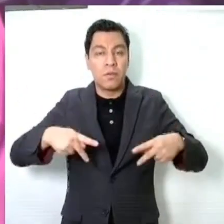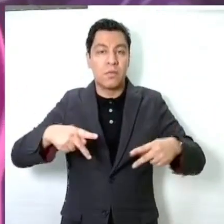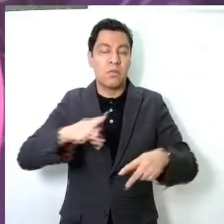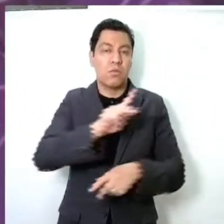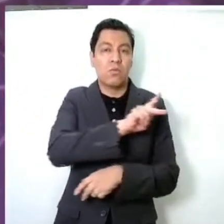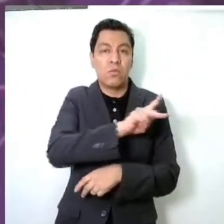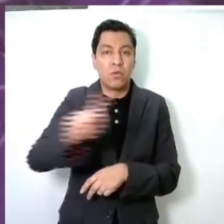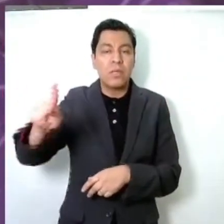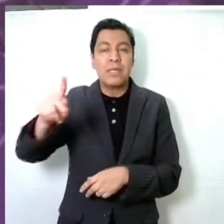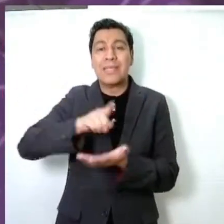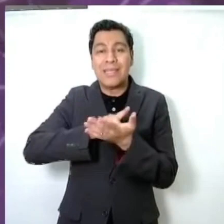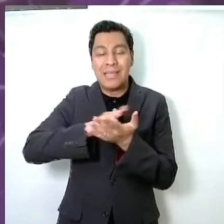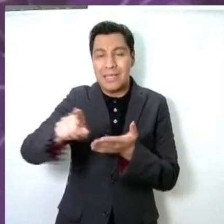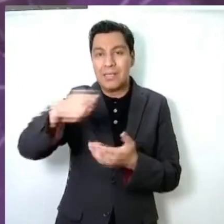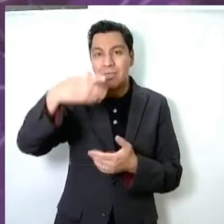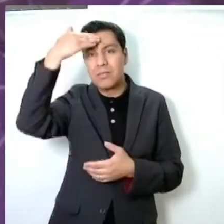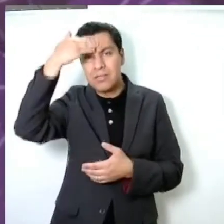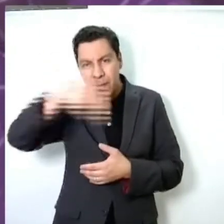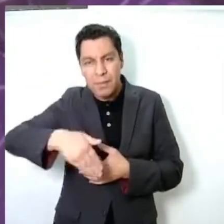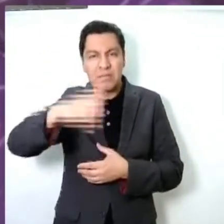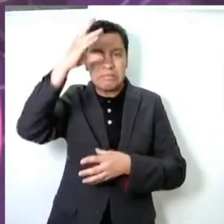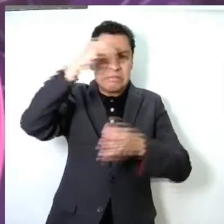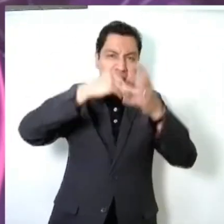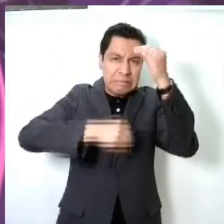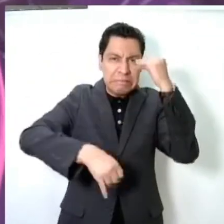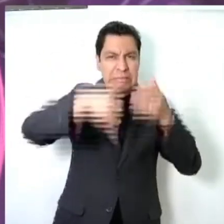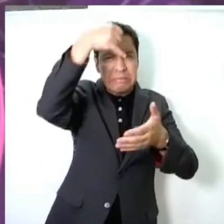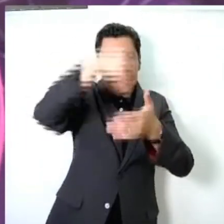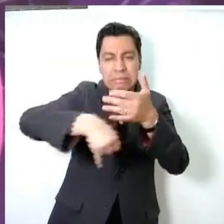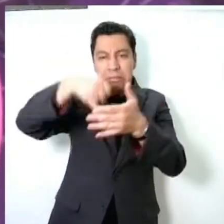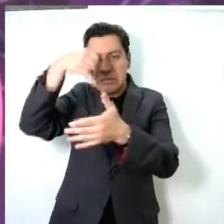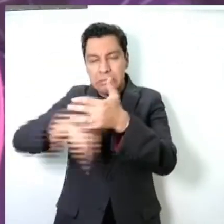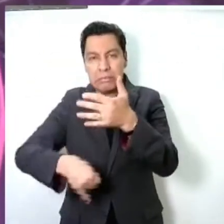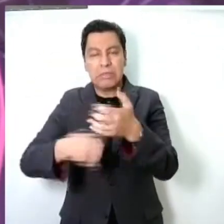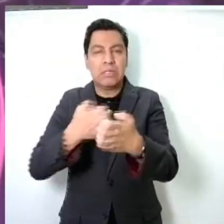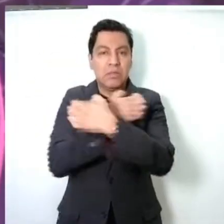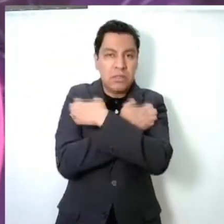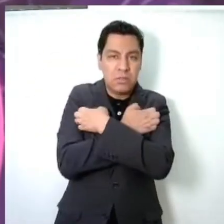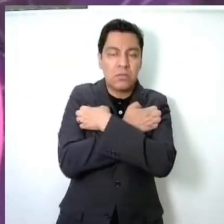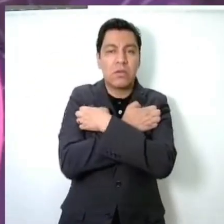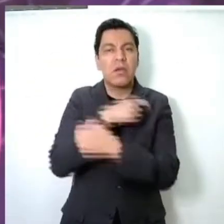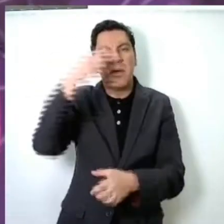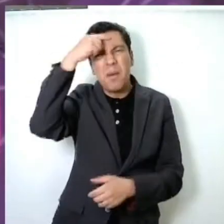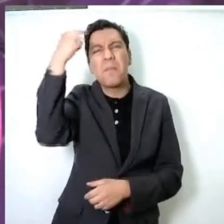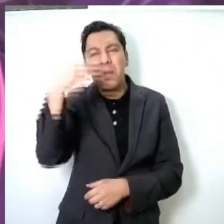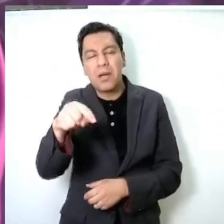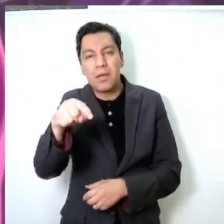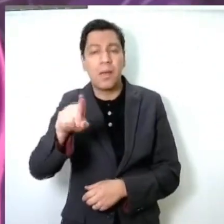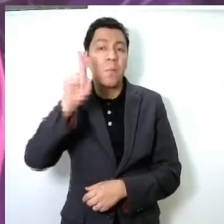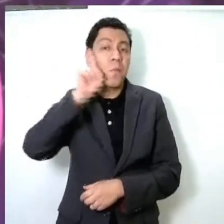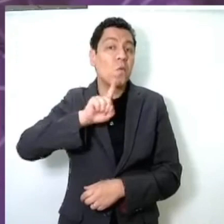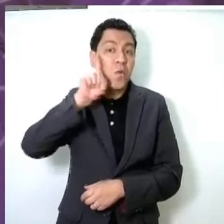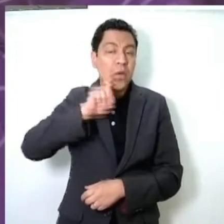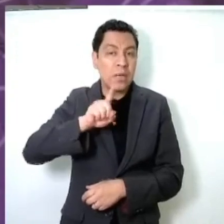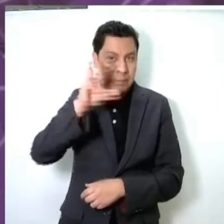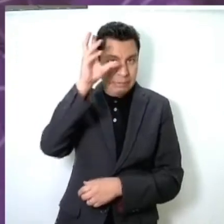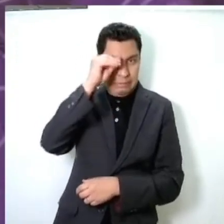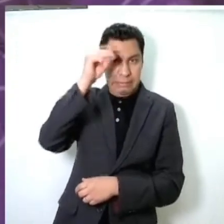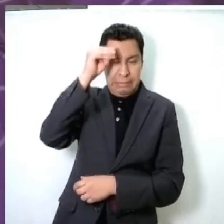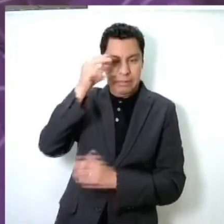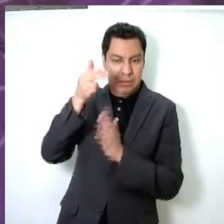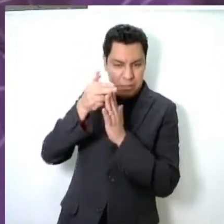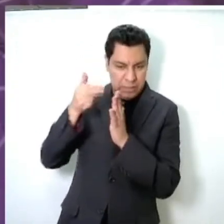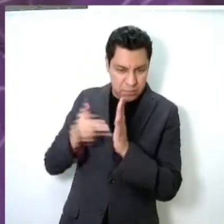a saber, para que haya acceso a los programas educativos, para que las mujeres contemos con herramientas de